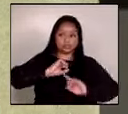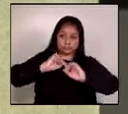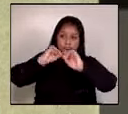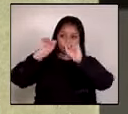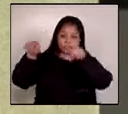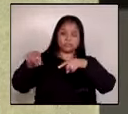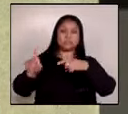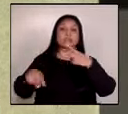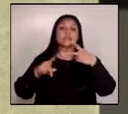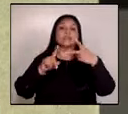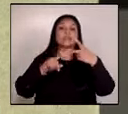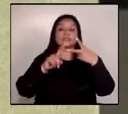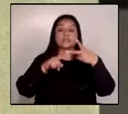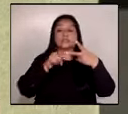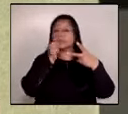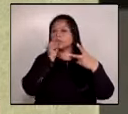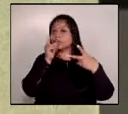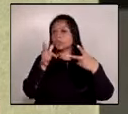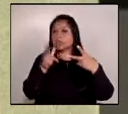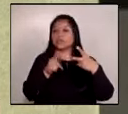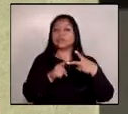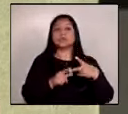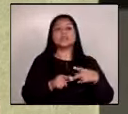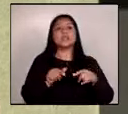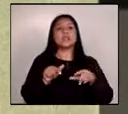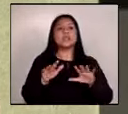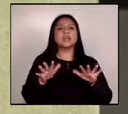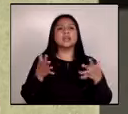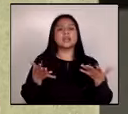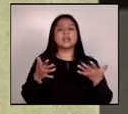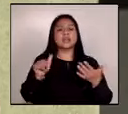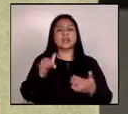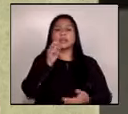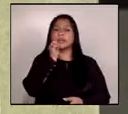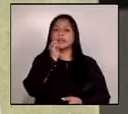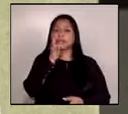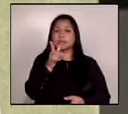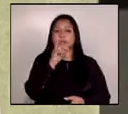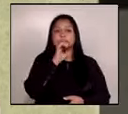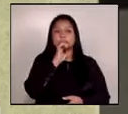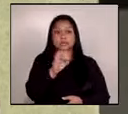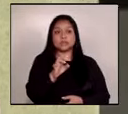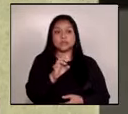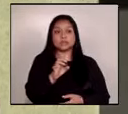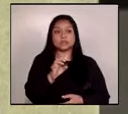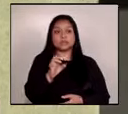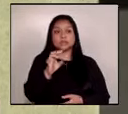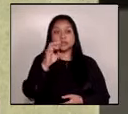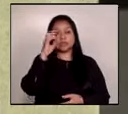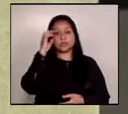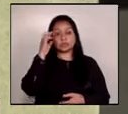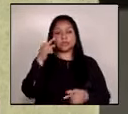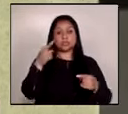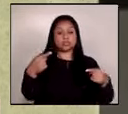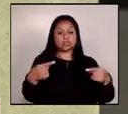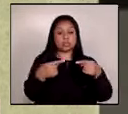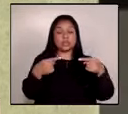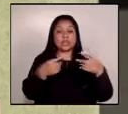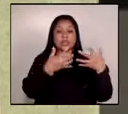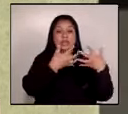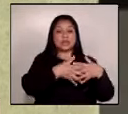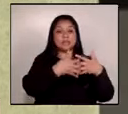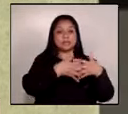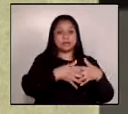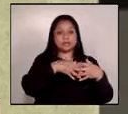segunda denuncia esta denuncia es contra la empresa